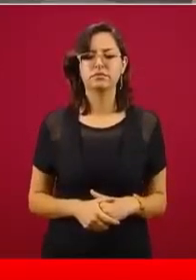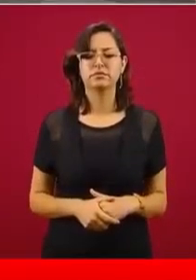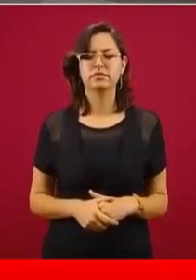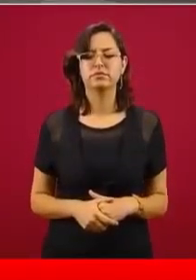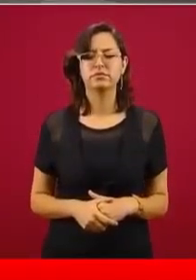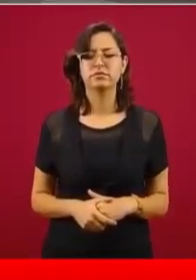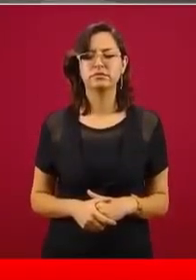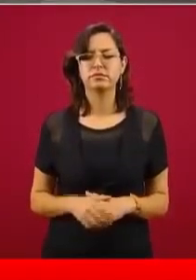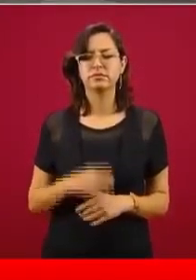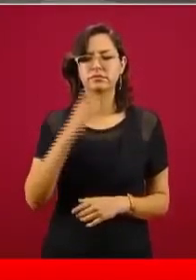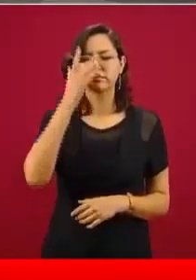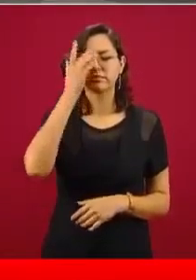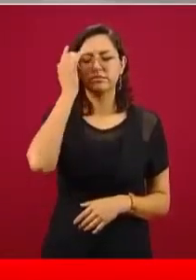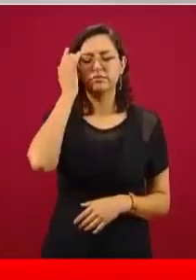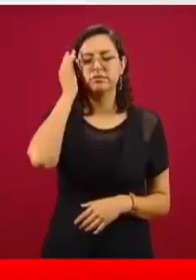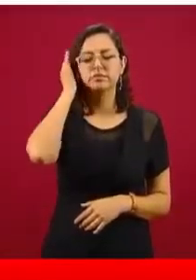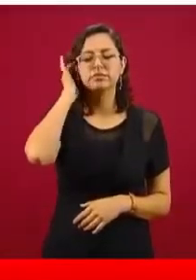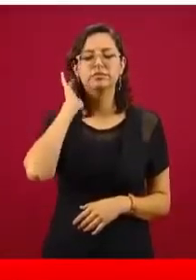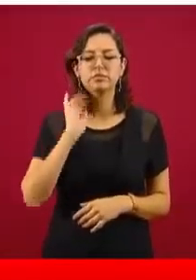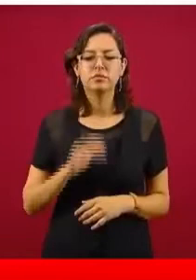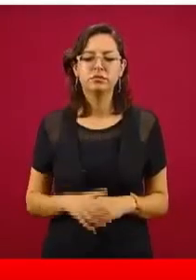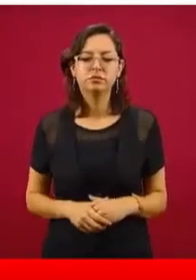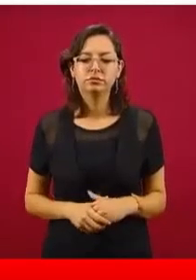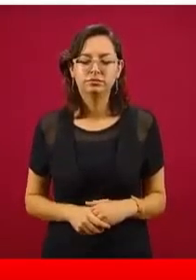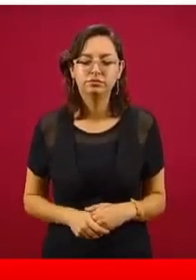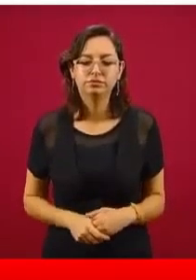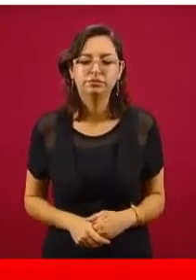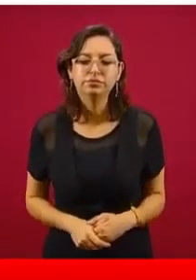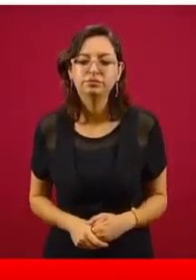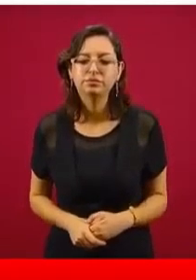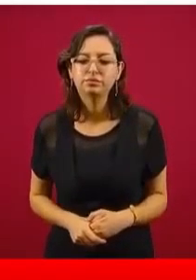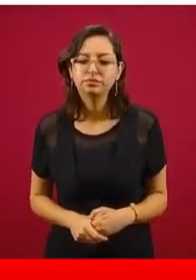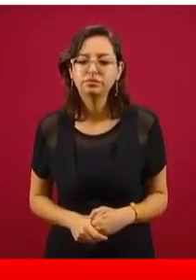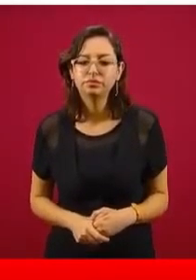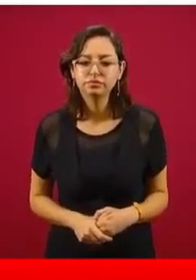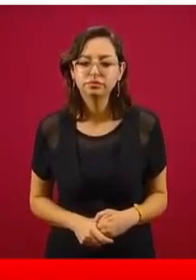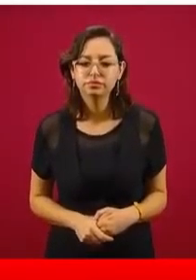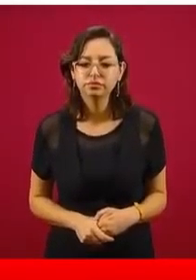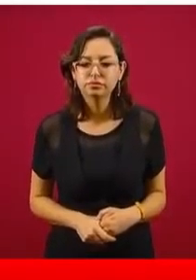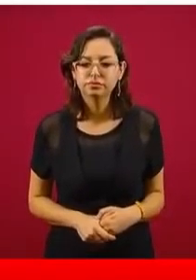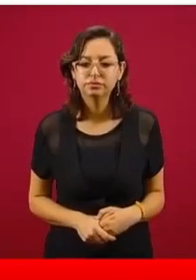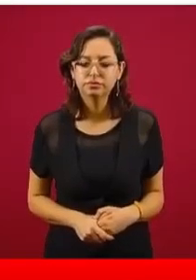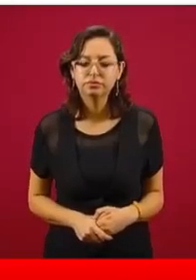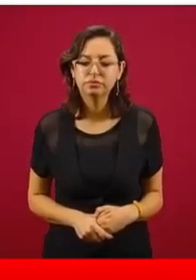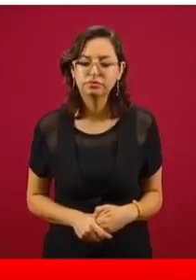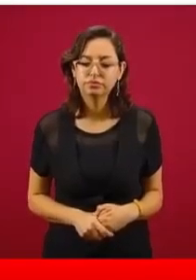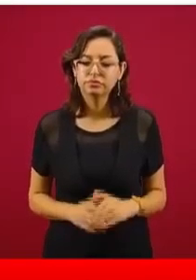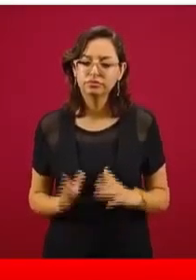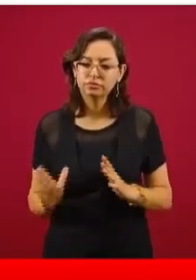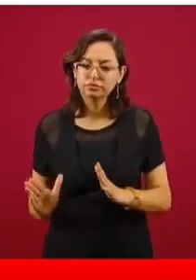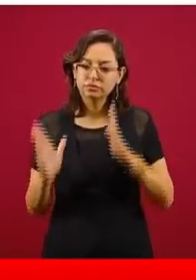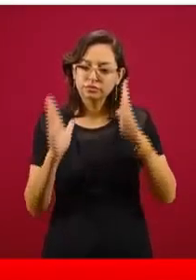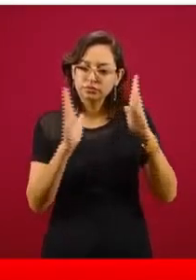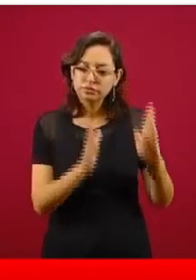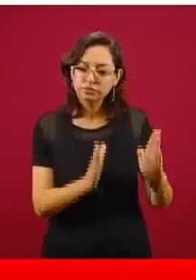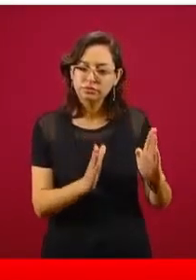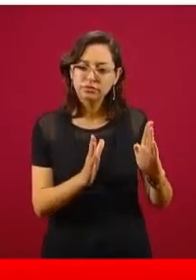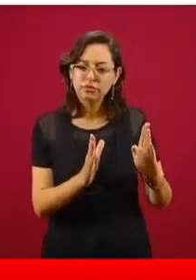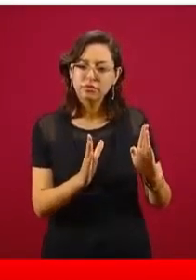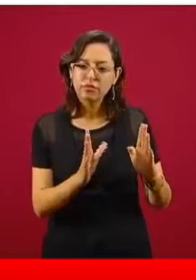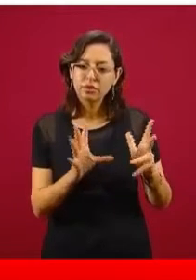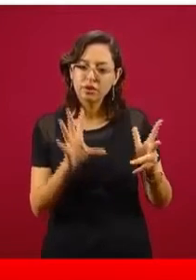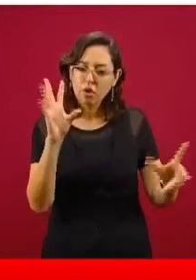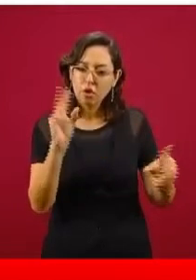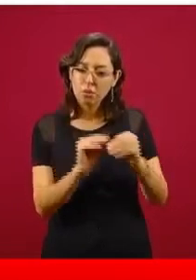del lado derecho aparece el total de personas, tanto ciudadanos norteamericanos como de todas las